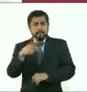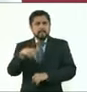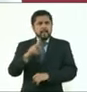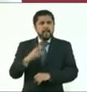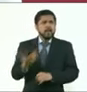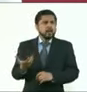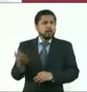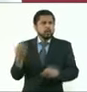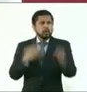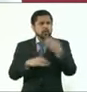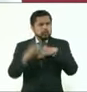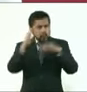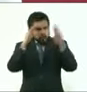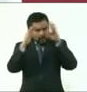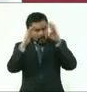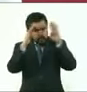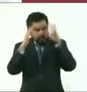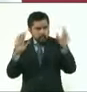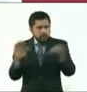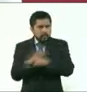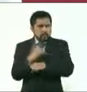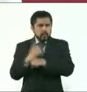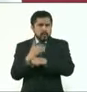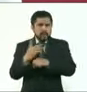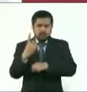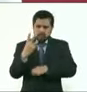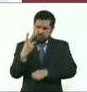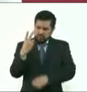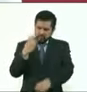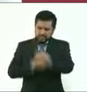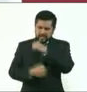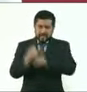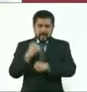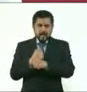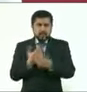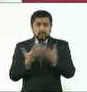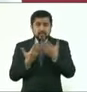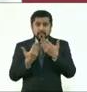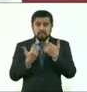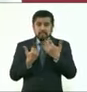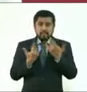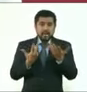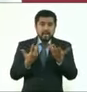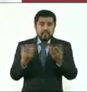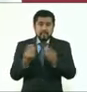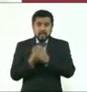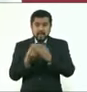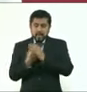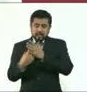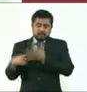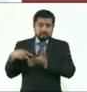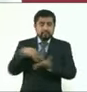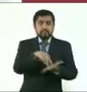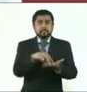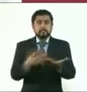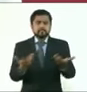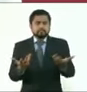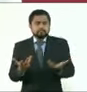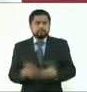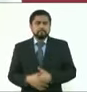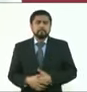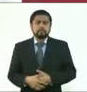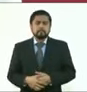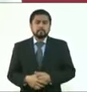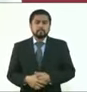preguntarnos entre todos el impacto de que durante dos años no se asista a clases presenciales y de igual manera